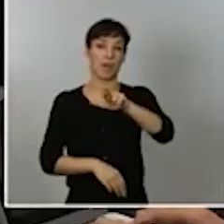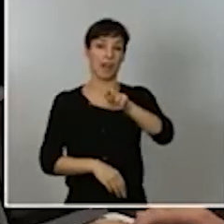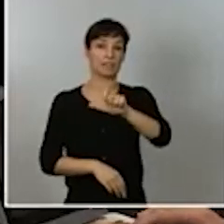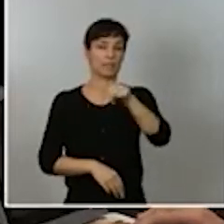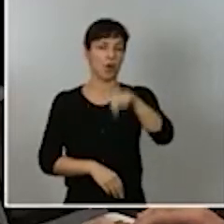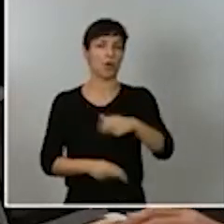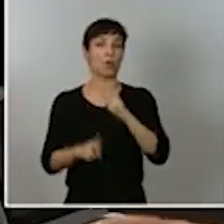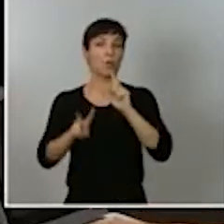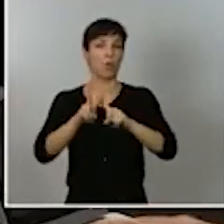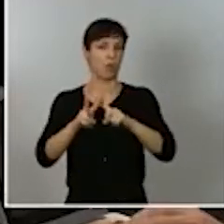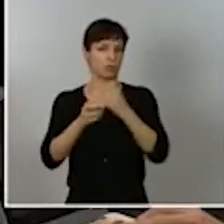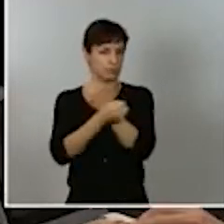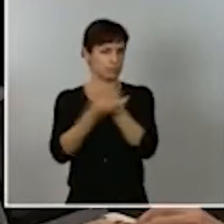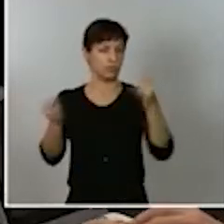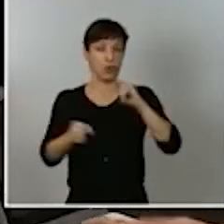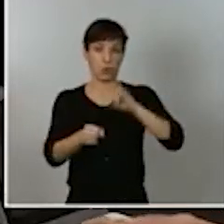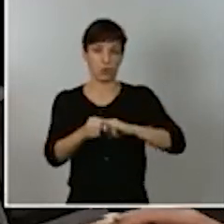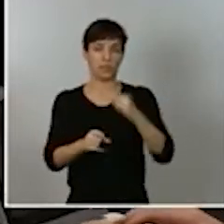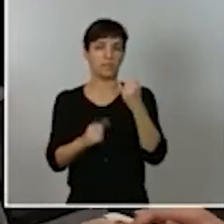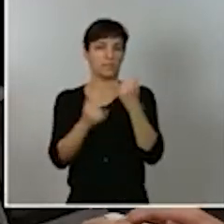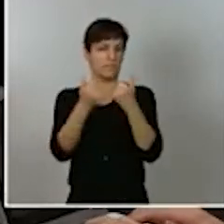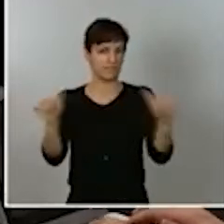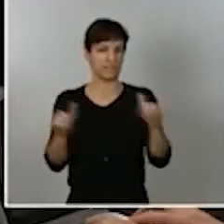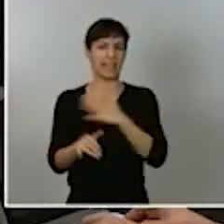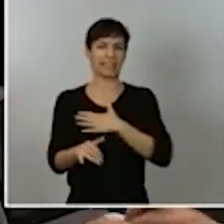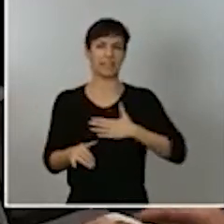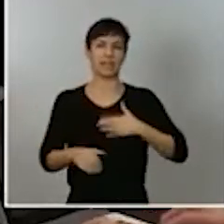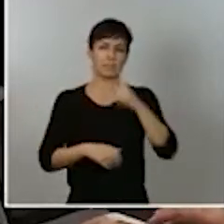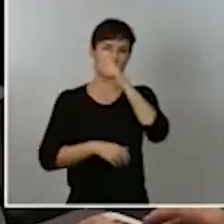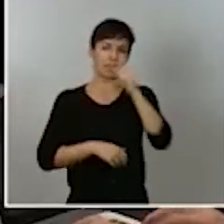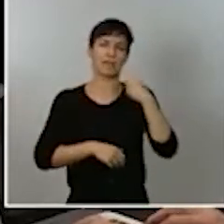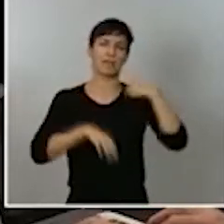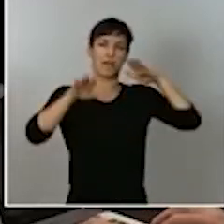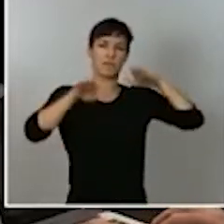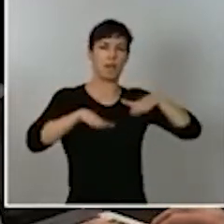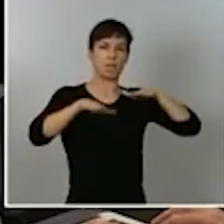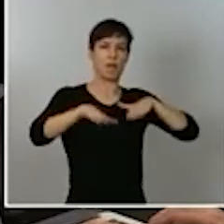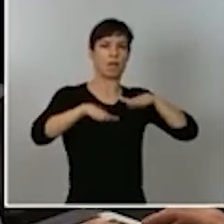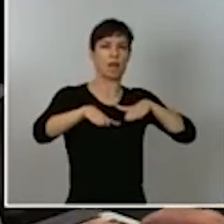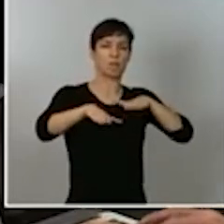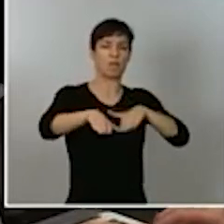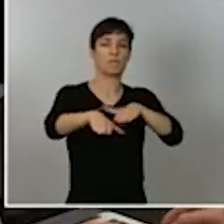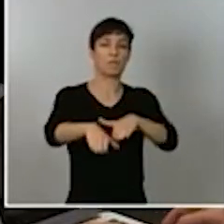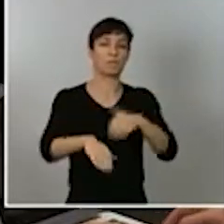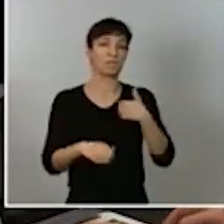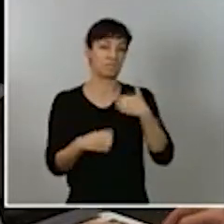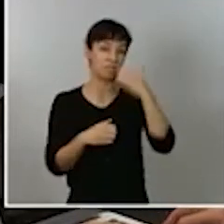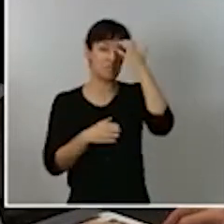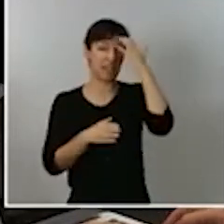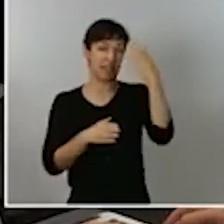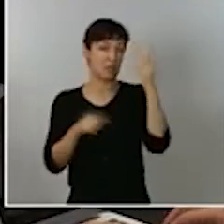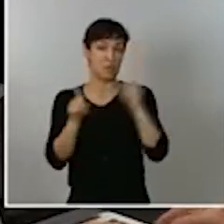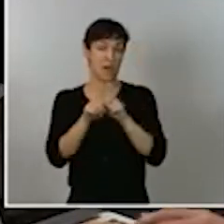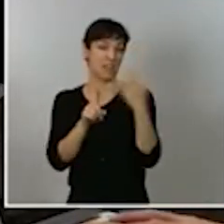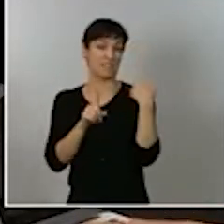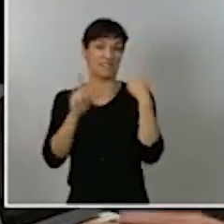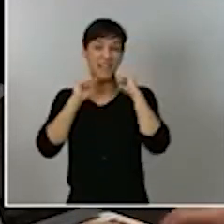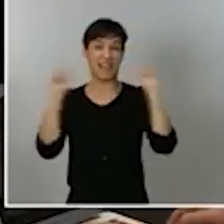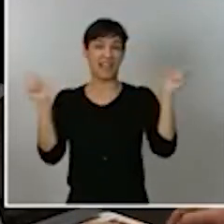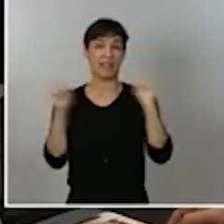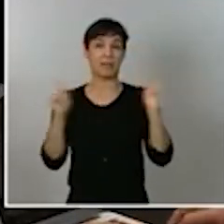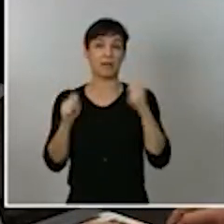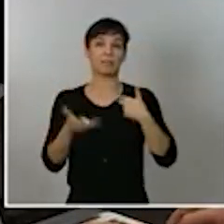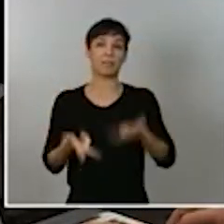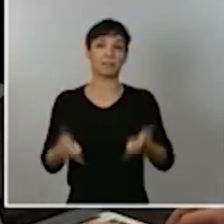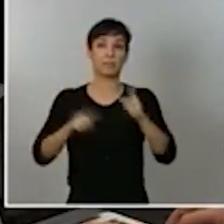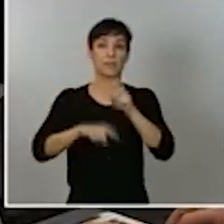festivo quiere organizar una gran caravana en Madrid y imagino que como pasó en el anterior estado de alarma el permiso depende de la delegación del gobierno de Madrid. Si no es